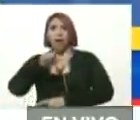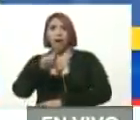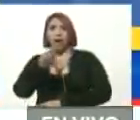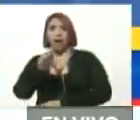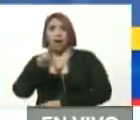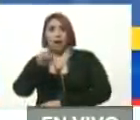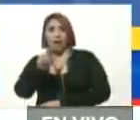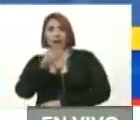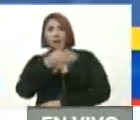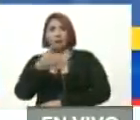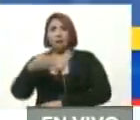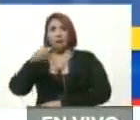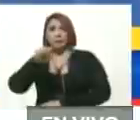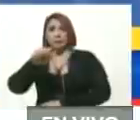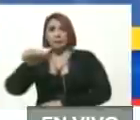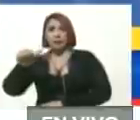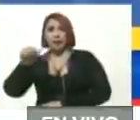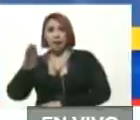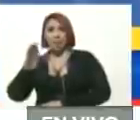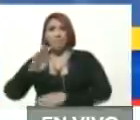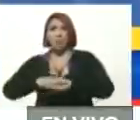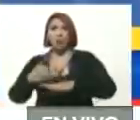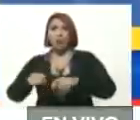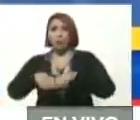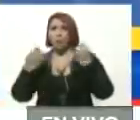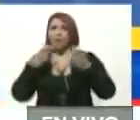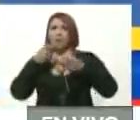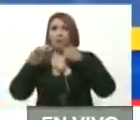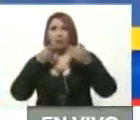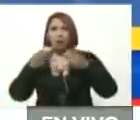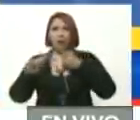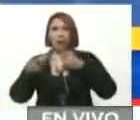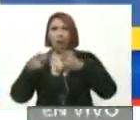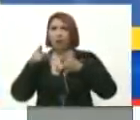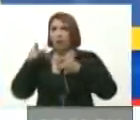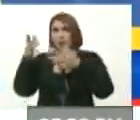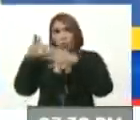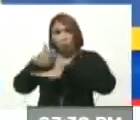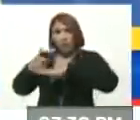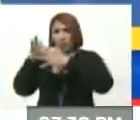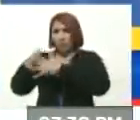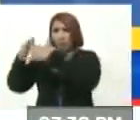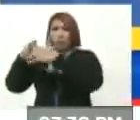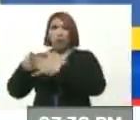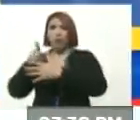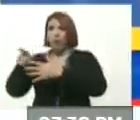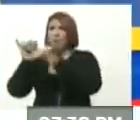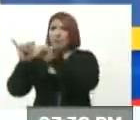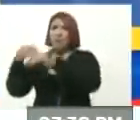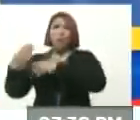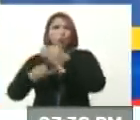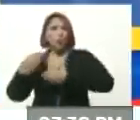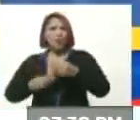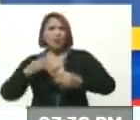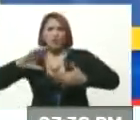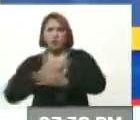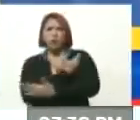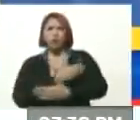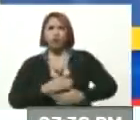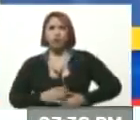con el diálogo y lo hizo. No soy escaparate de nadie, lo hizo con alevosía,